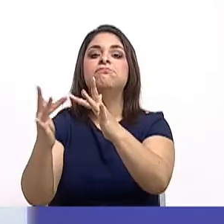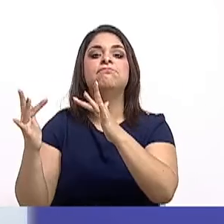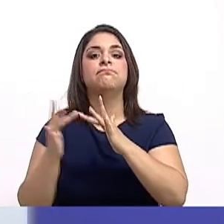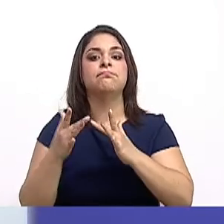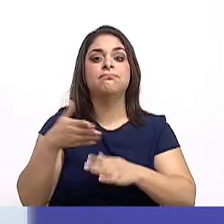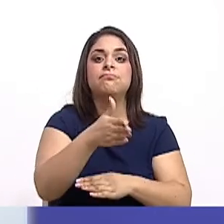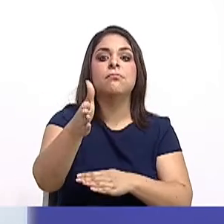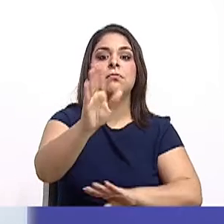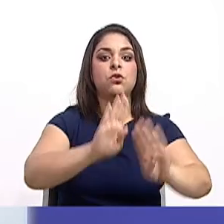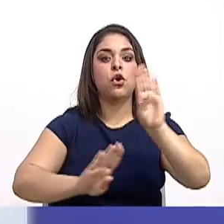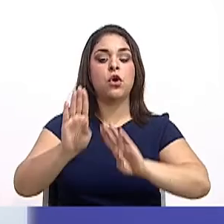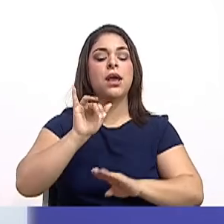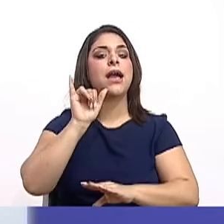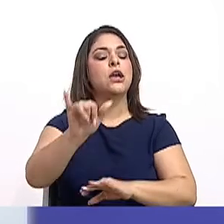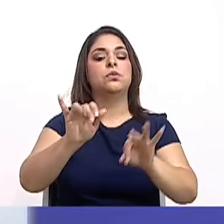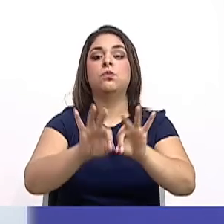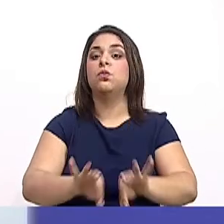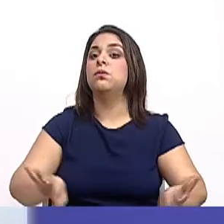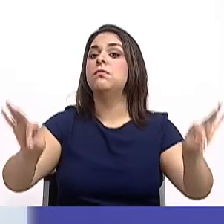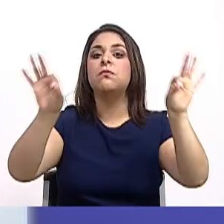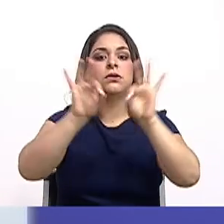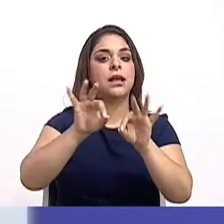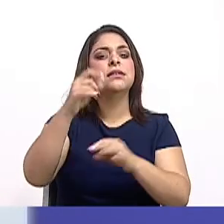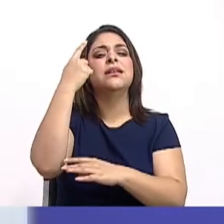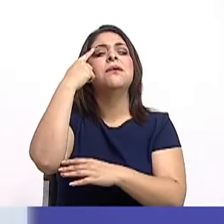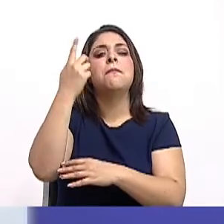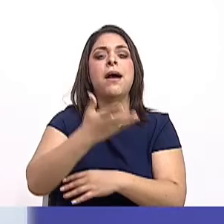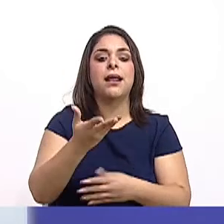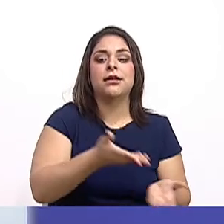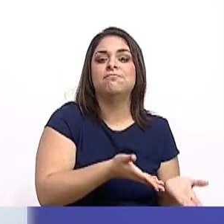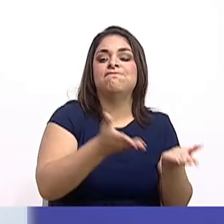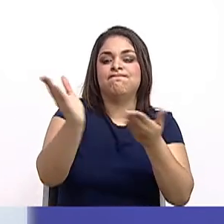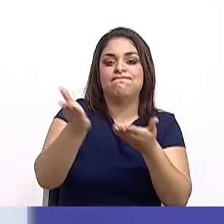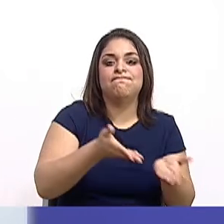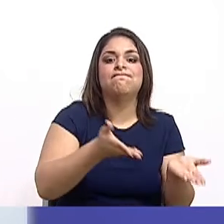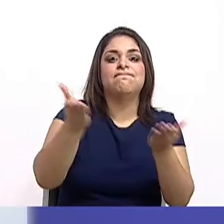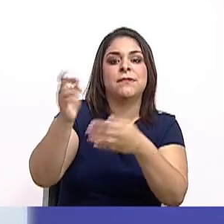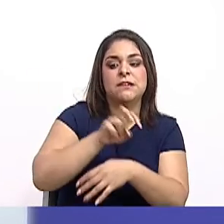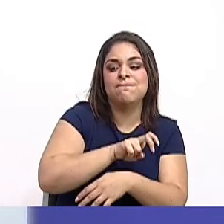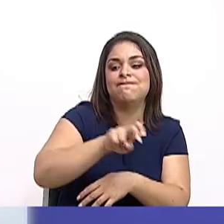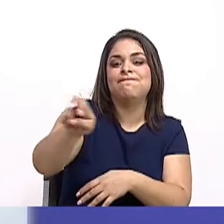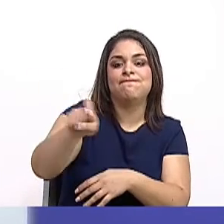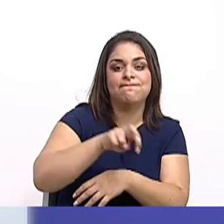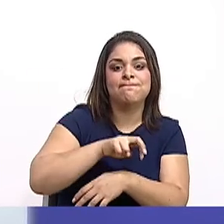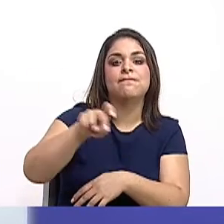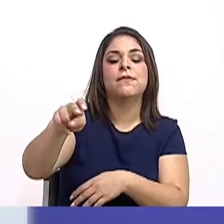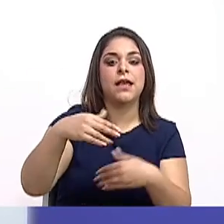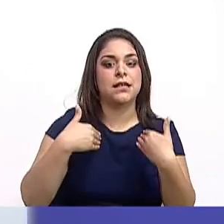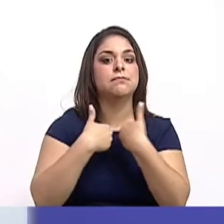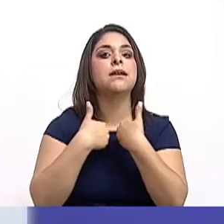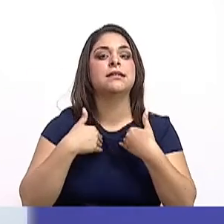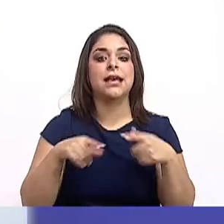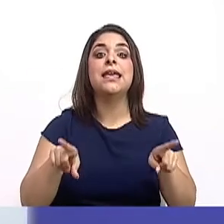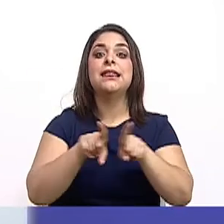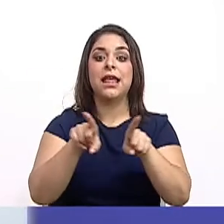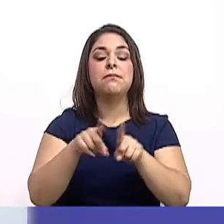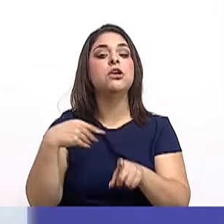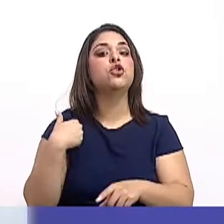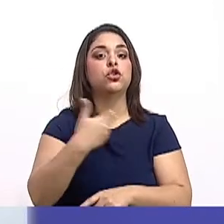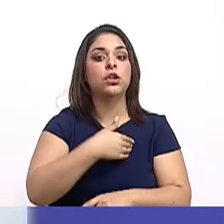corredores biológicos son sumamente importantes para el trasiego de especies y no solamente de especies, sino nosotros. Dentro de